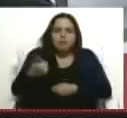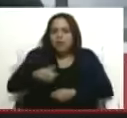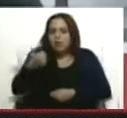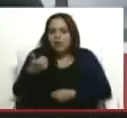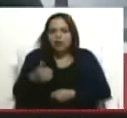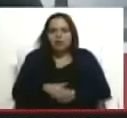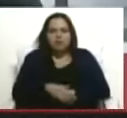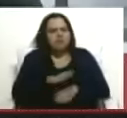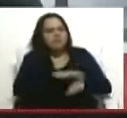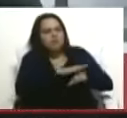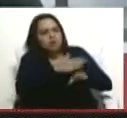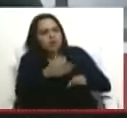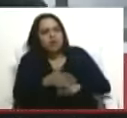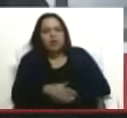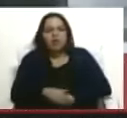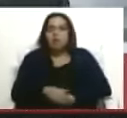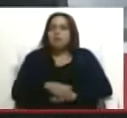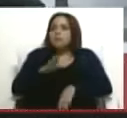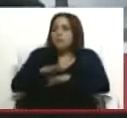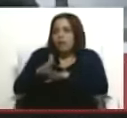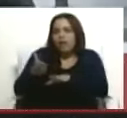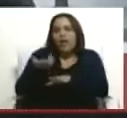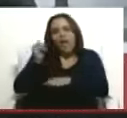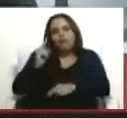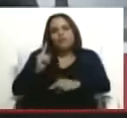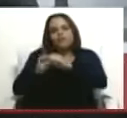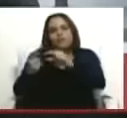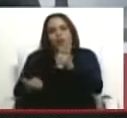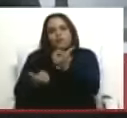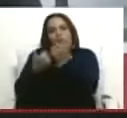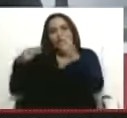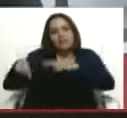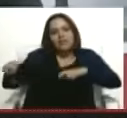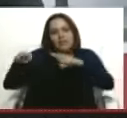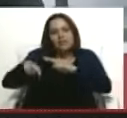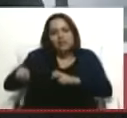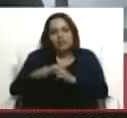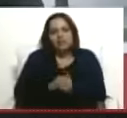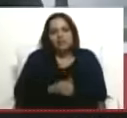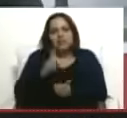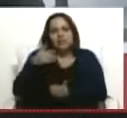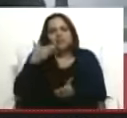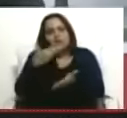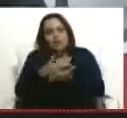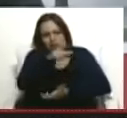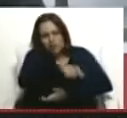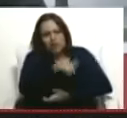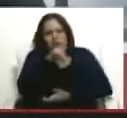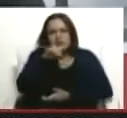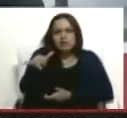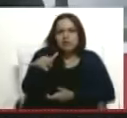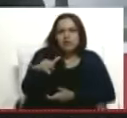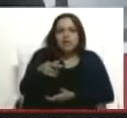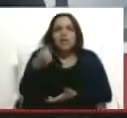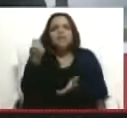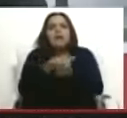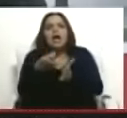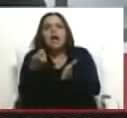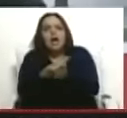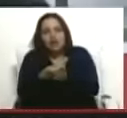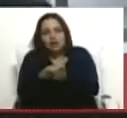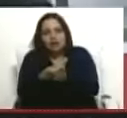desfavorecerlos en una investigación. Además, le exigió a este señor que la denuncia, que le cancelara,